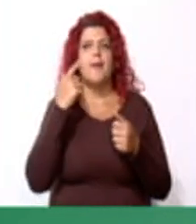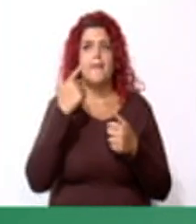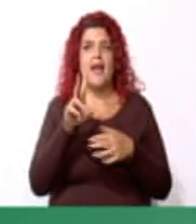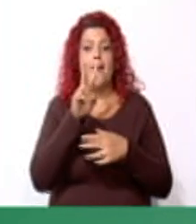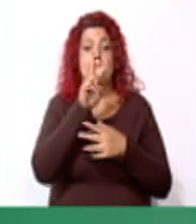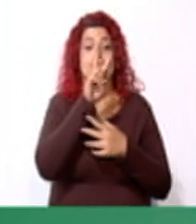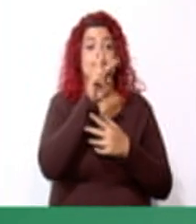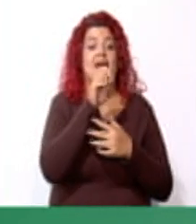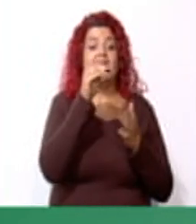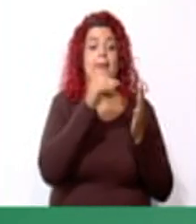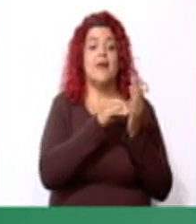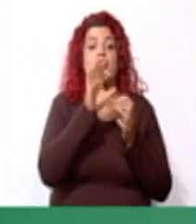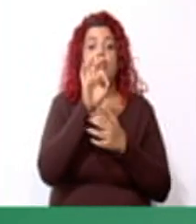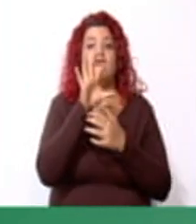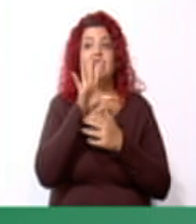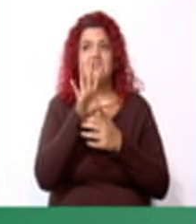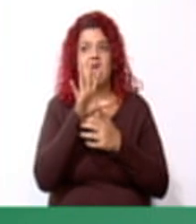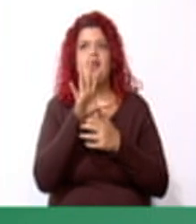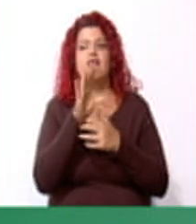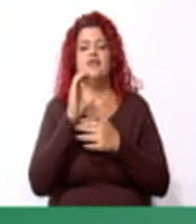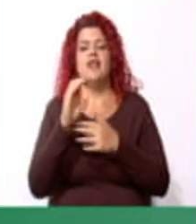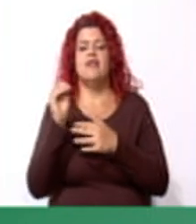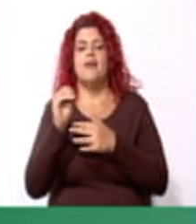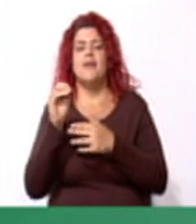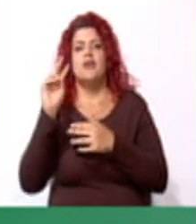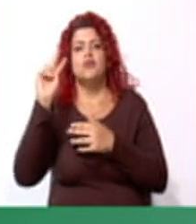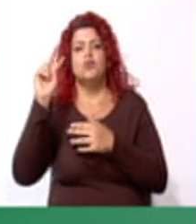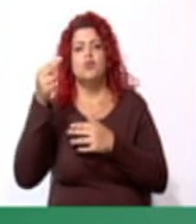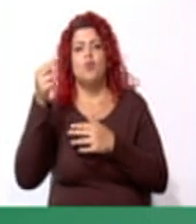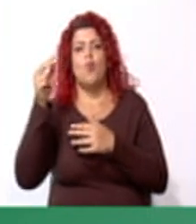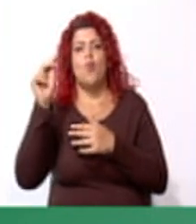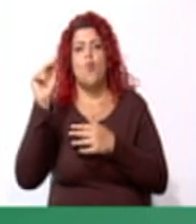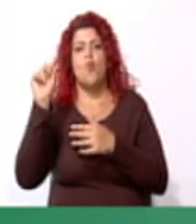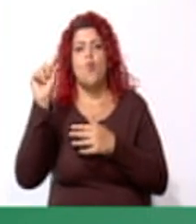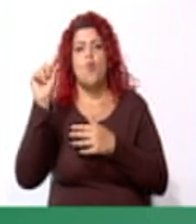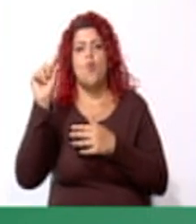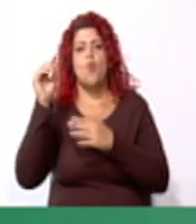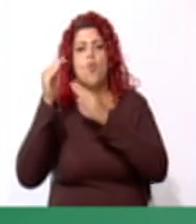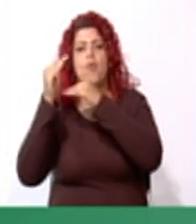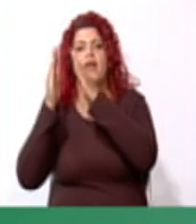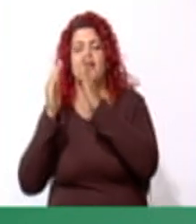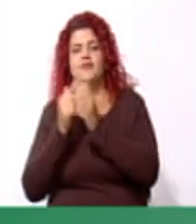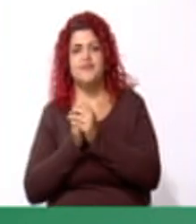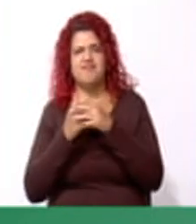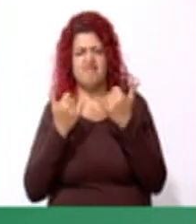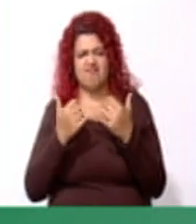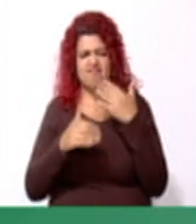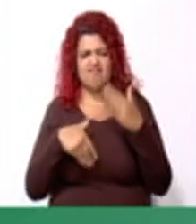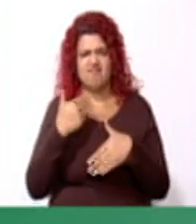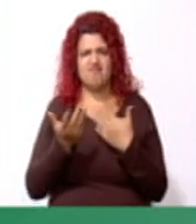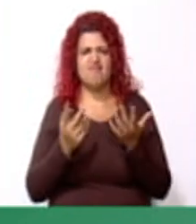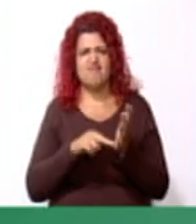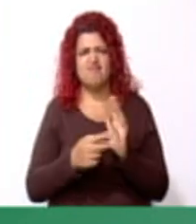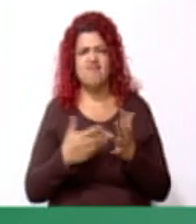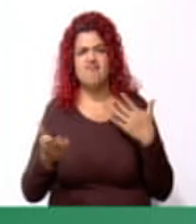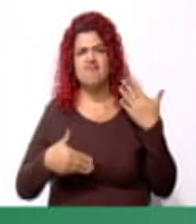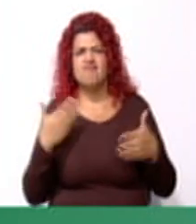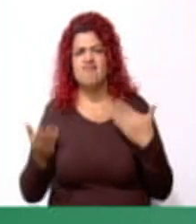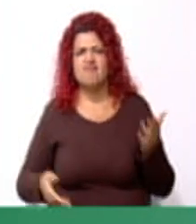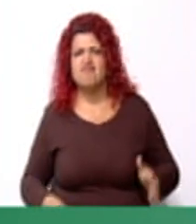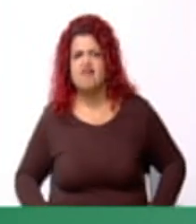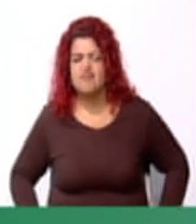,900 centímetros cuadrados. Y ahora, ¿qué sigue? A ver.